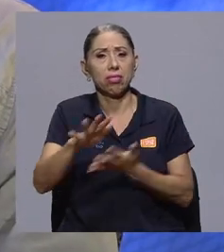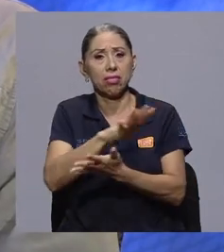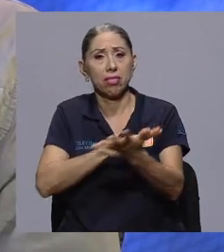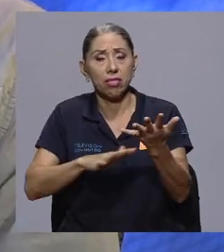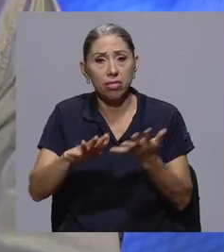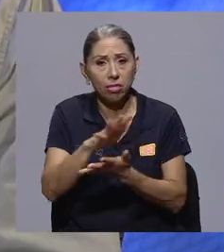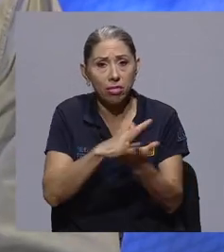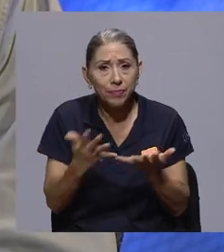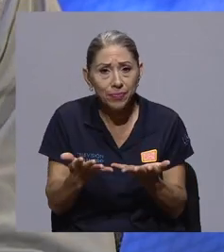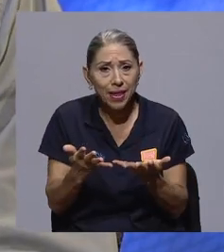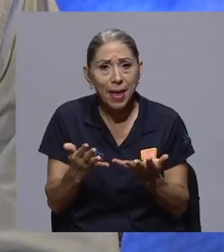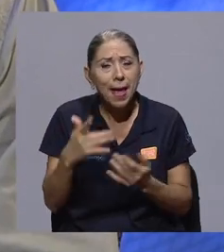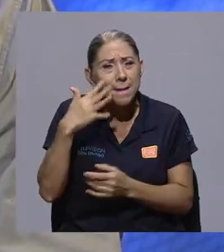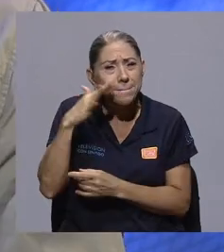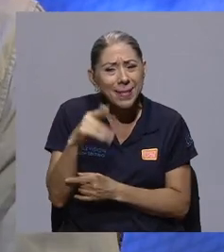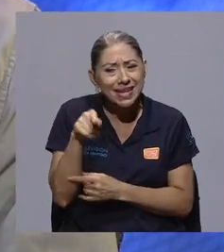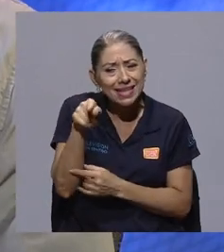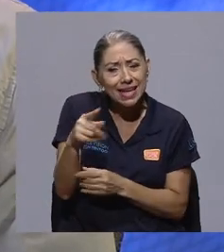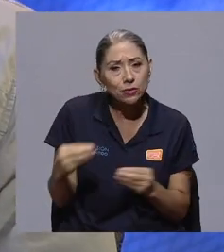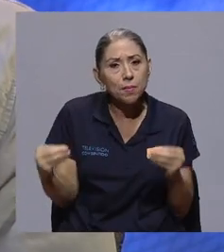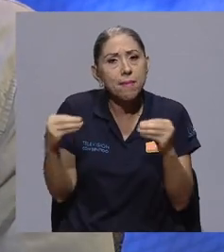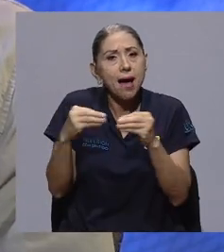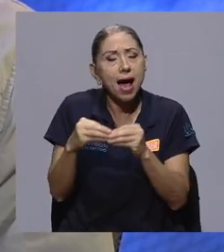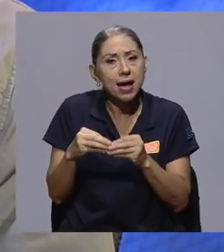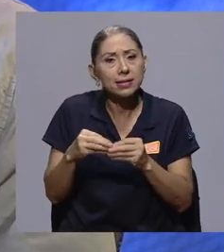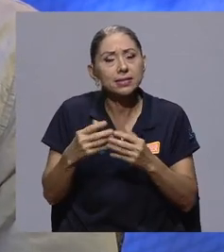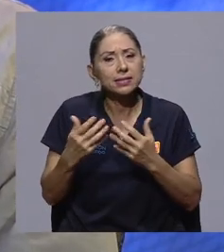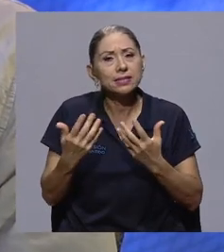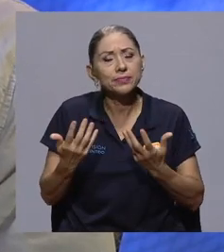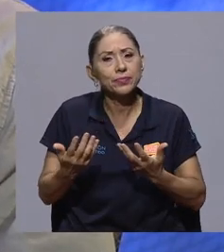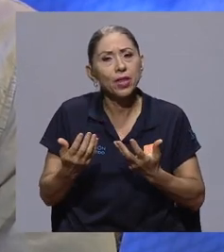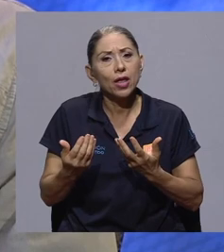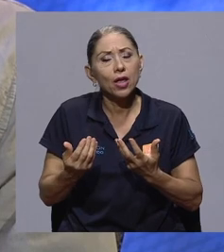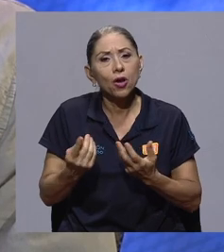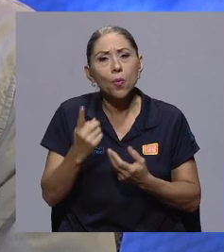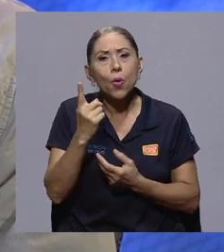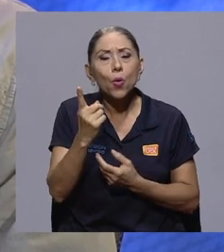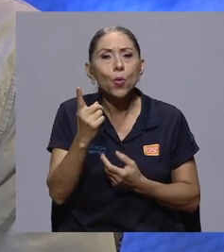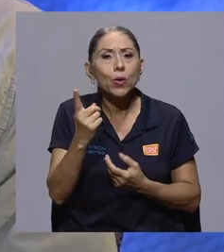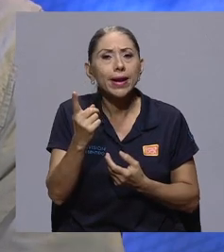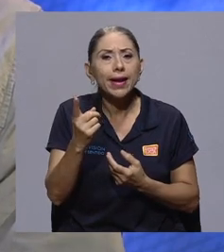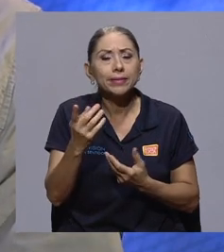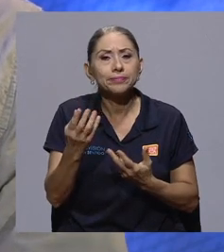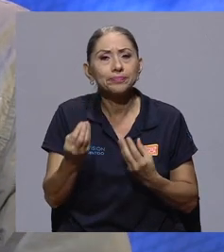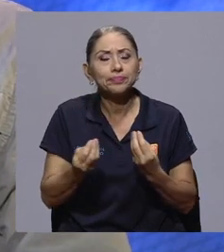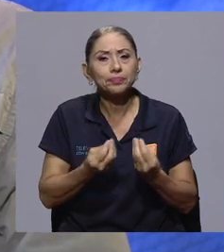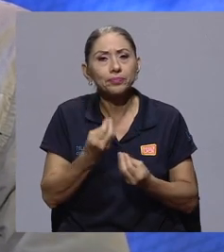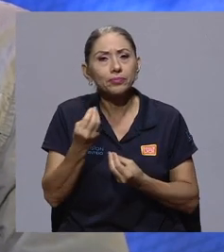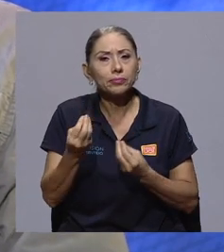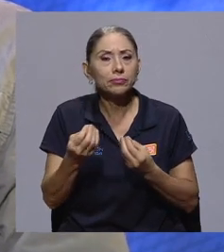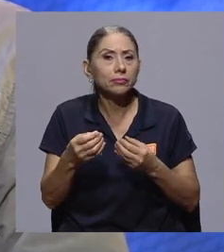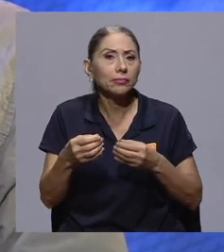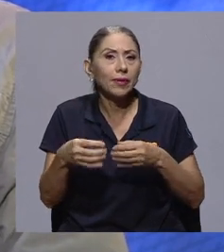Y parece ser más una acción de, digamos, de